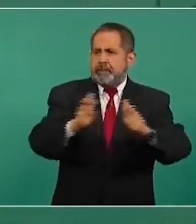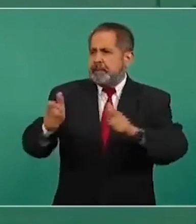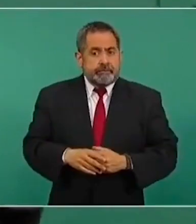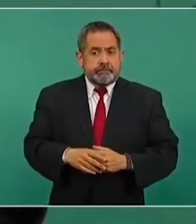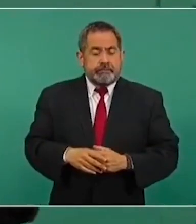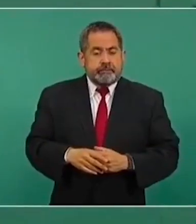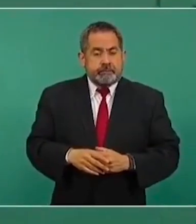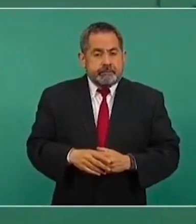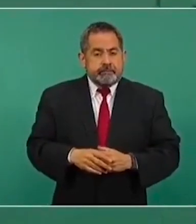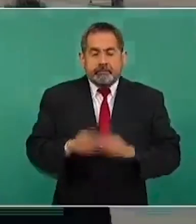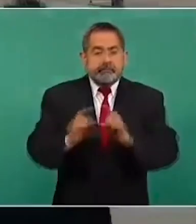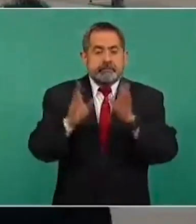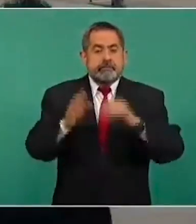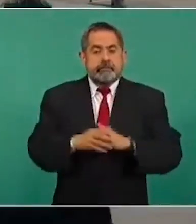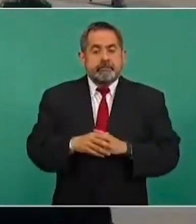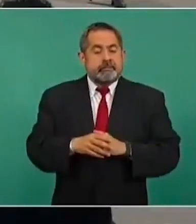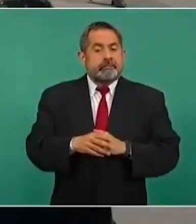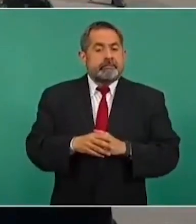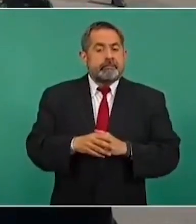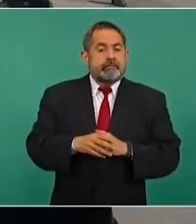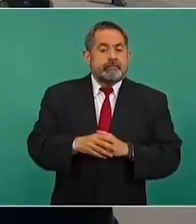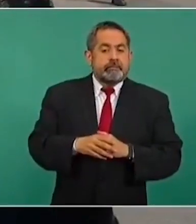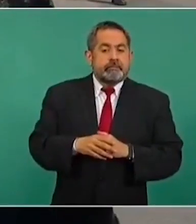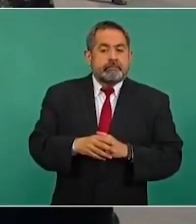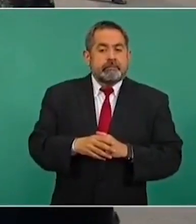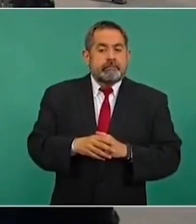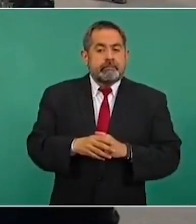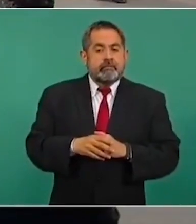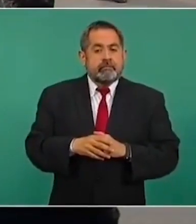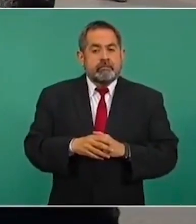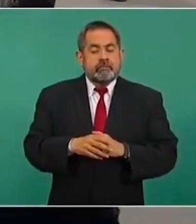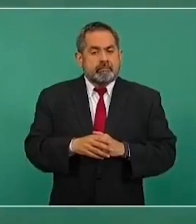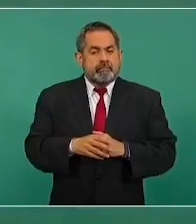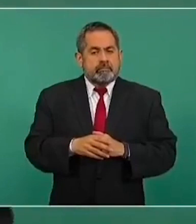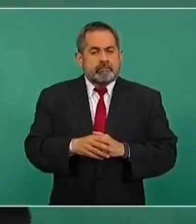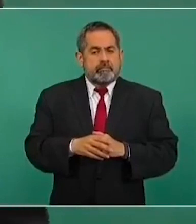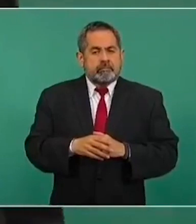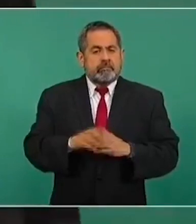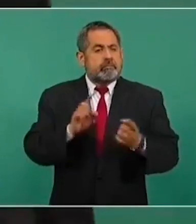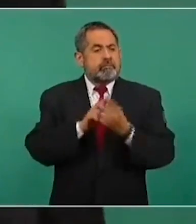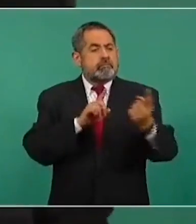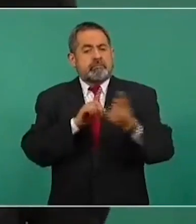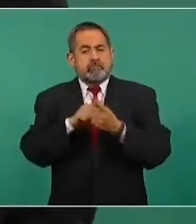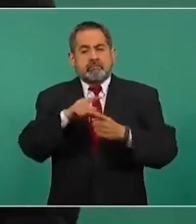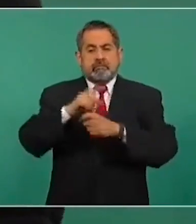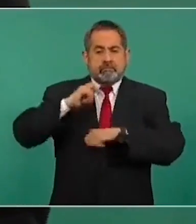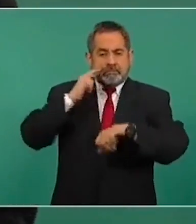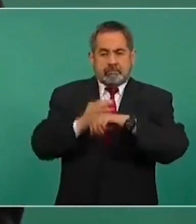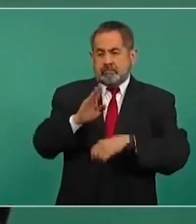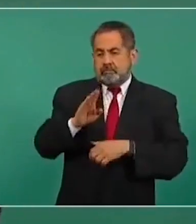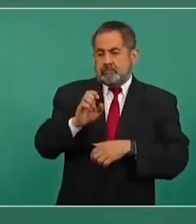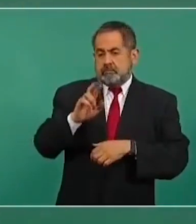Y de repente me ve la contralora, Berta Luján,